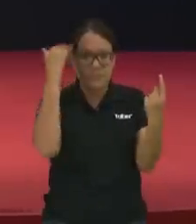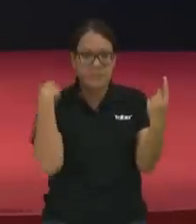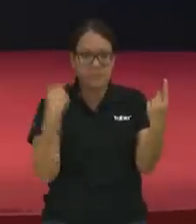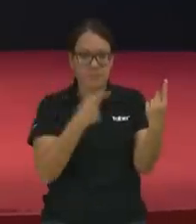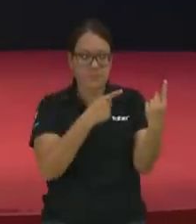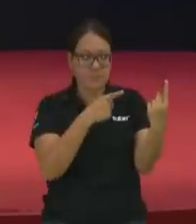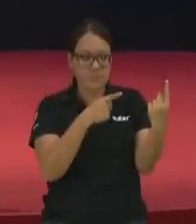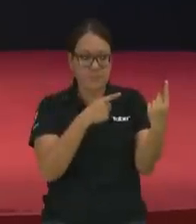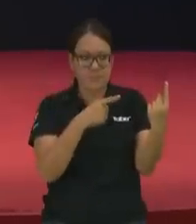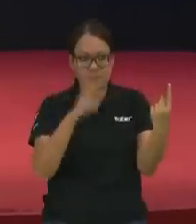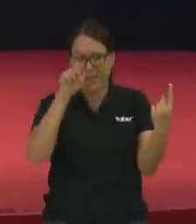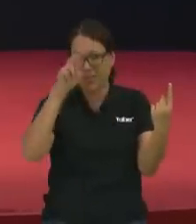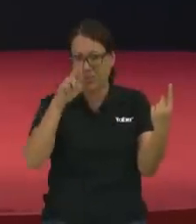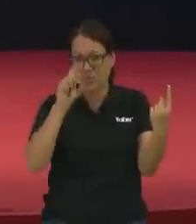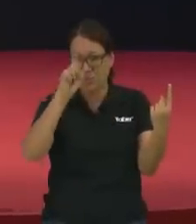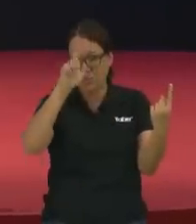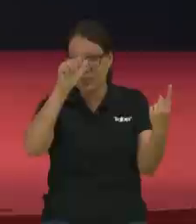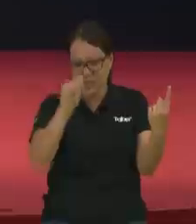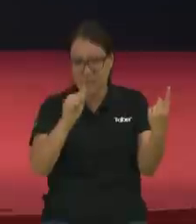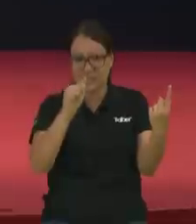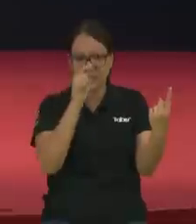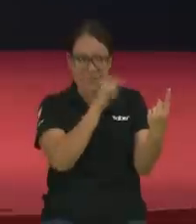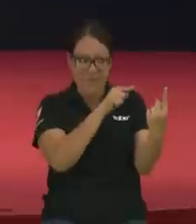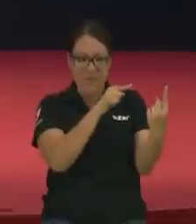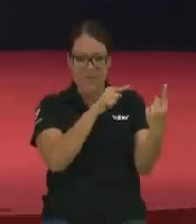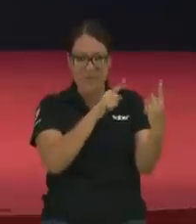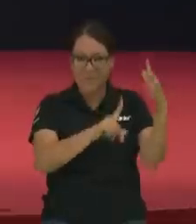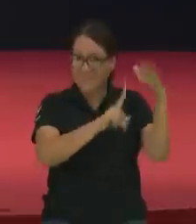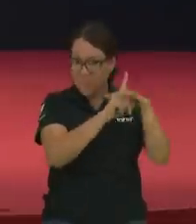Shusha, que terminó siendo mujer de Pelé.